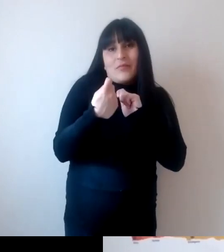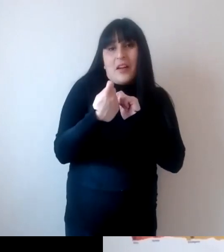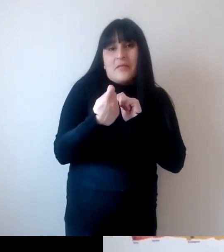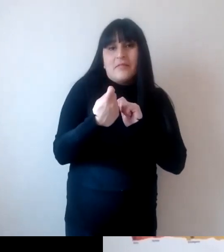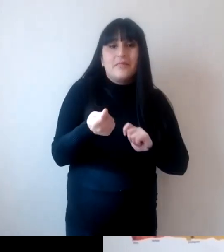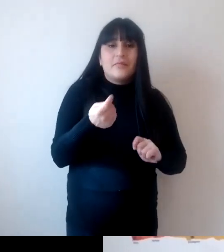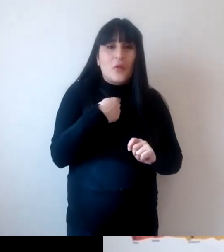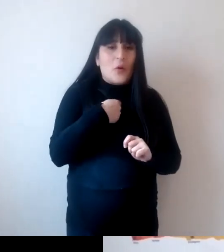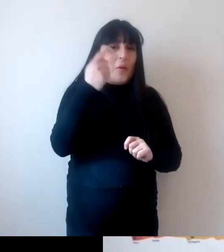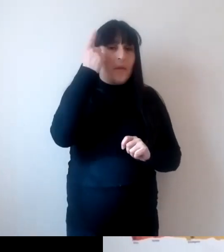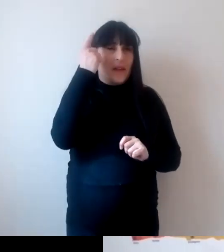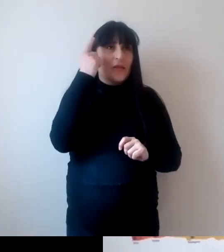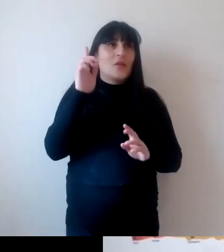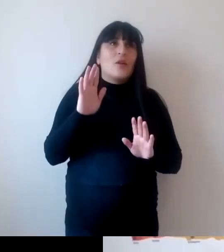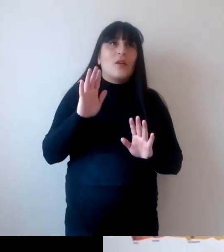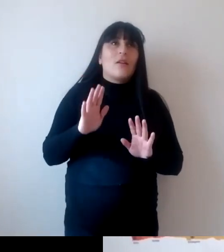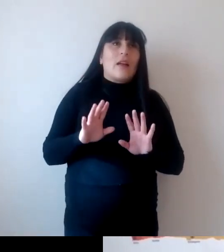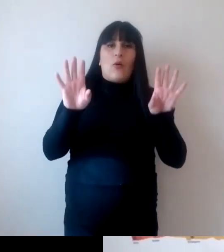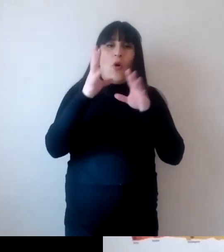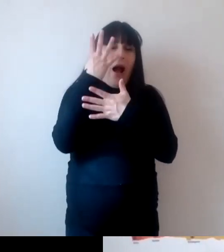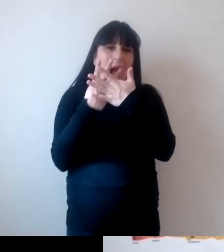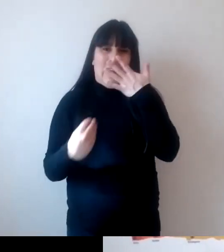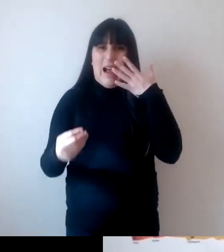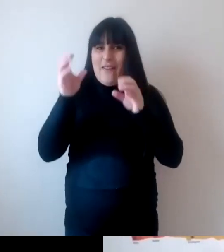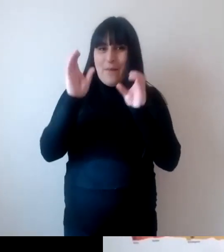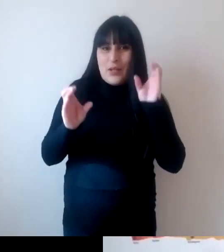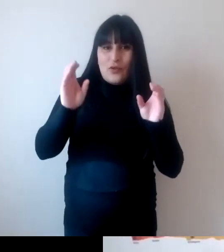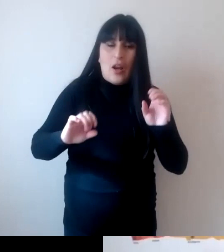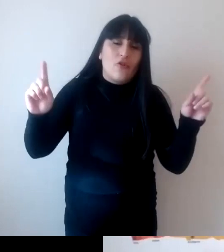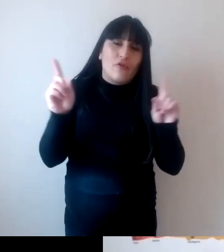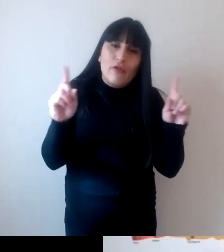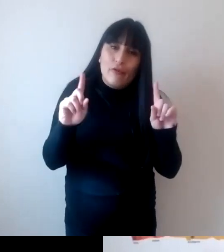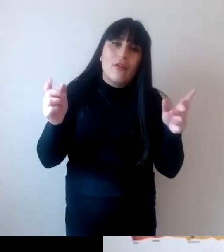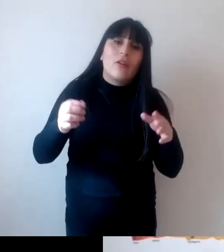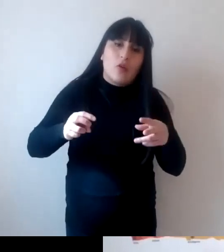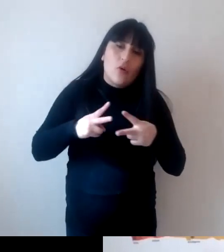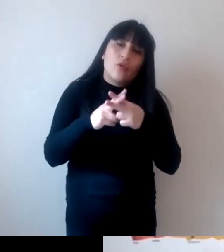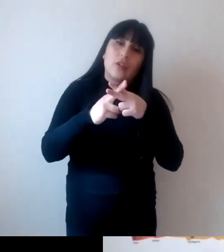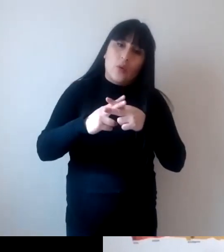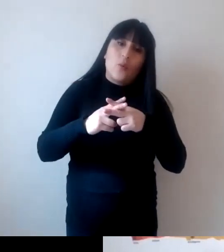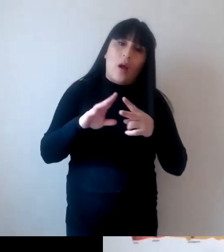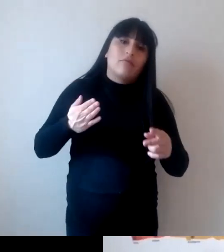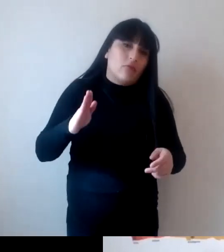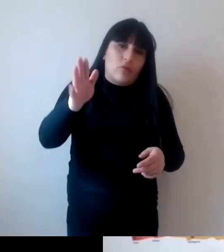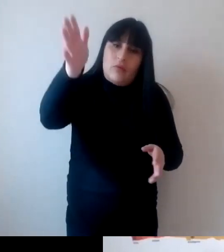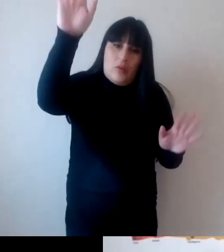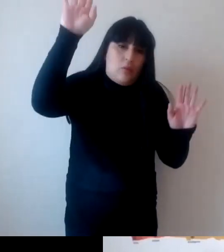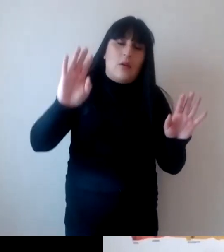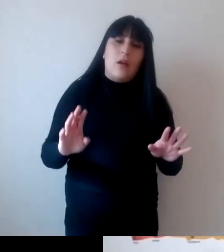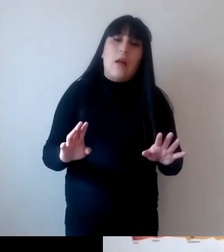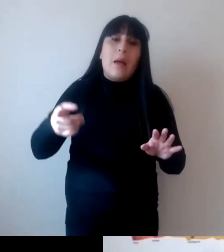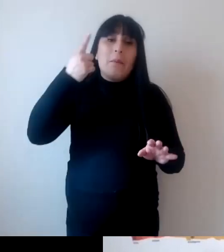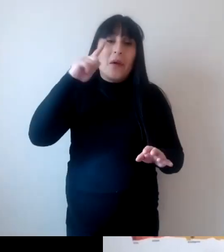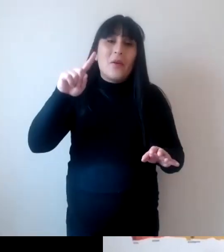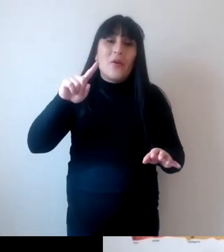apocalipsis zombie para entendernos la especie humana va a seguir existiendo la vida va a seguir existiendo la cuestión es si vamos a vivir